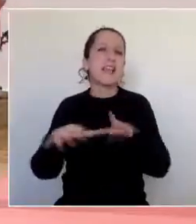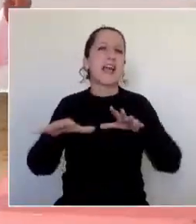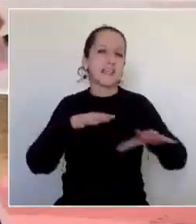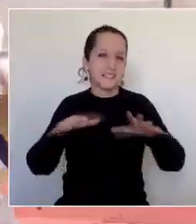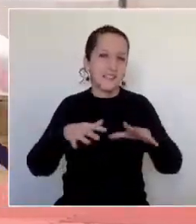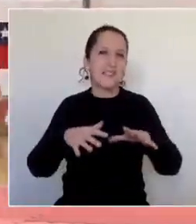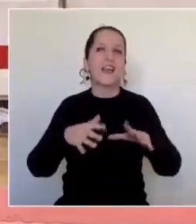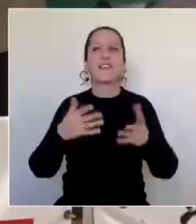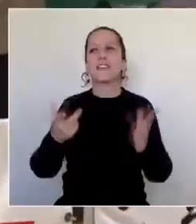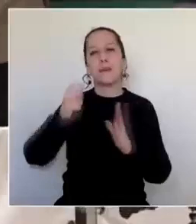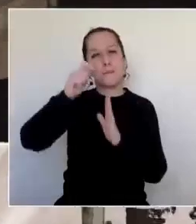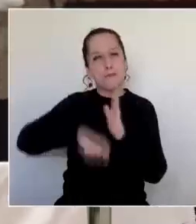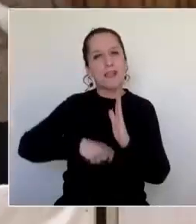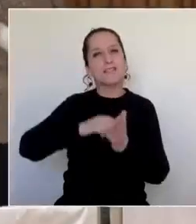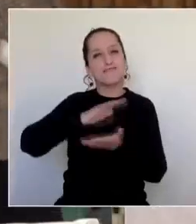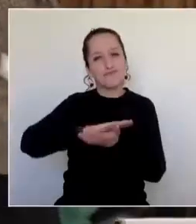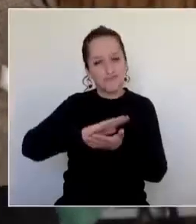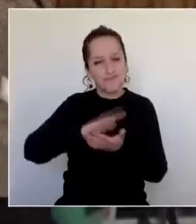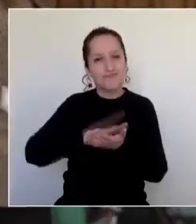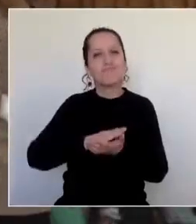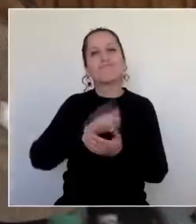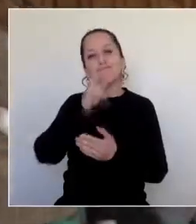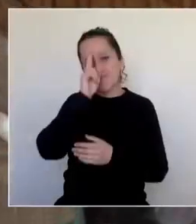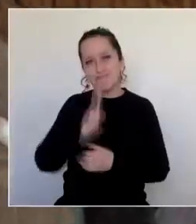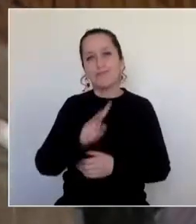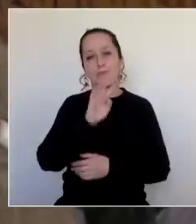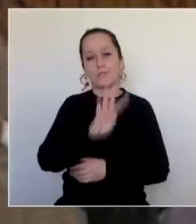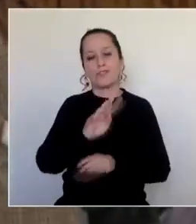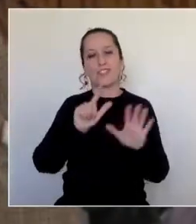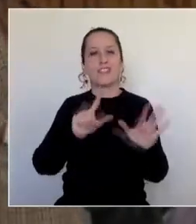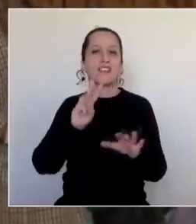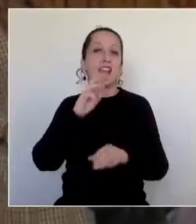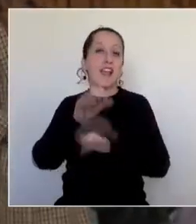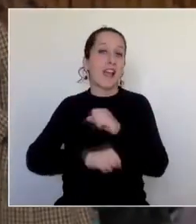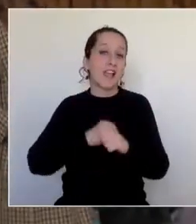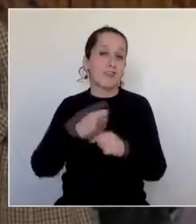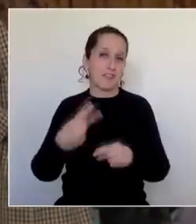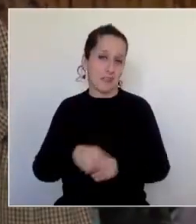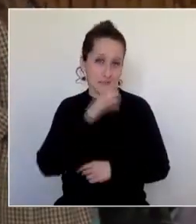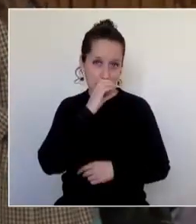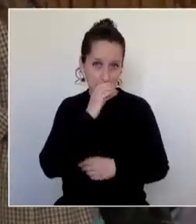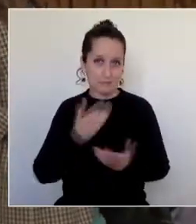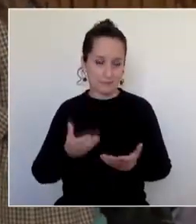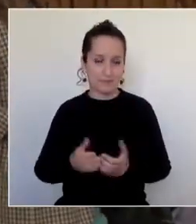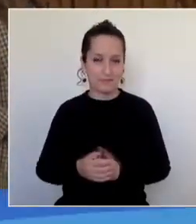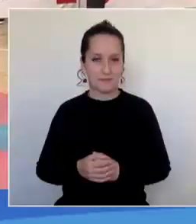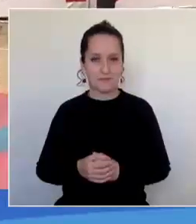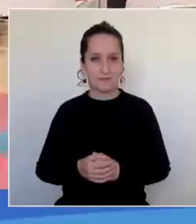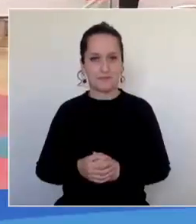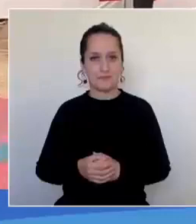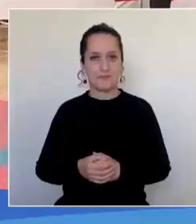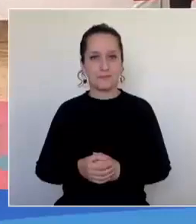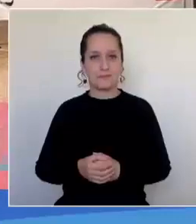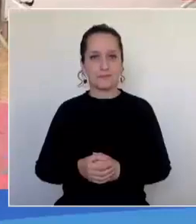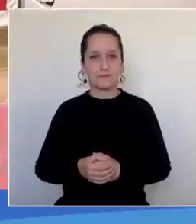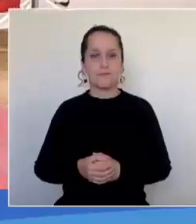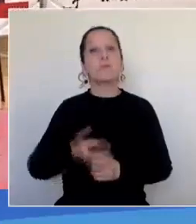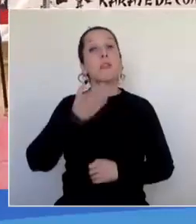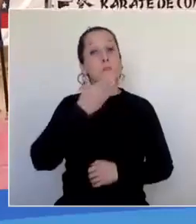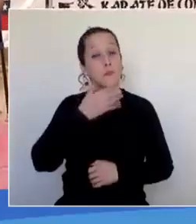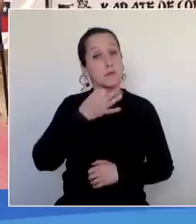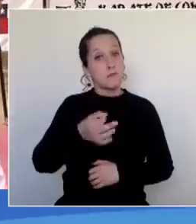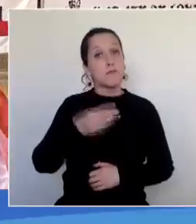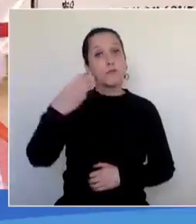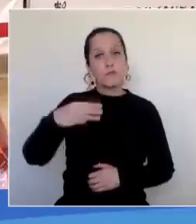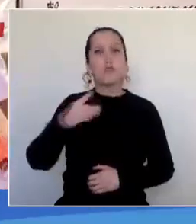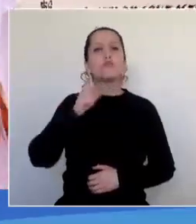de la conmemoración de los 473 años de la comuna. Cabe destacar que el municipio